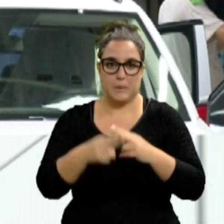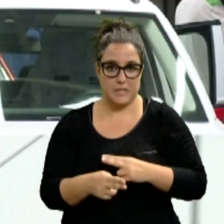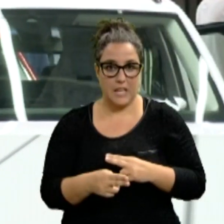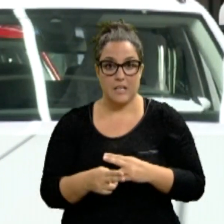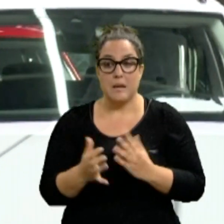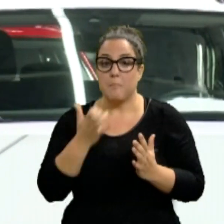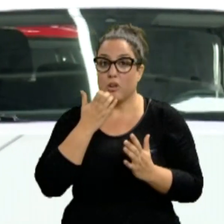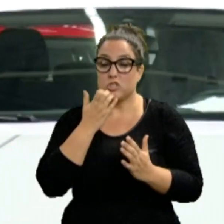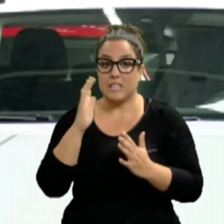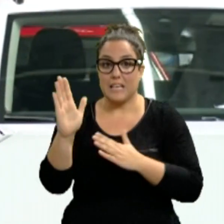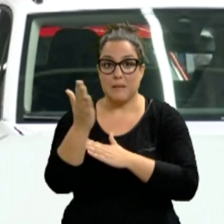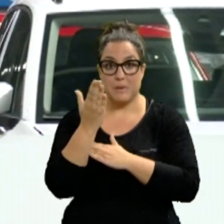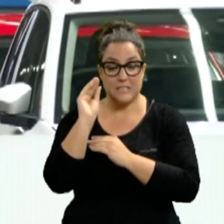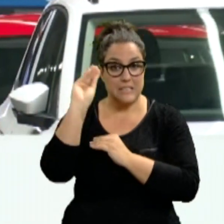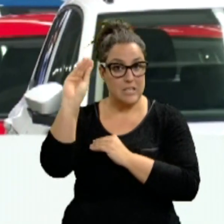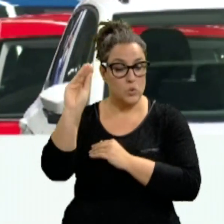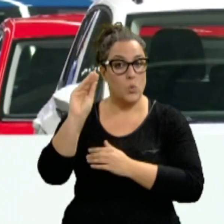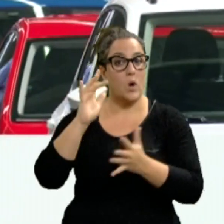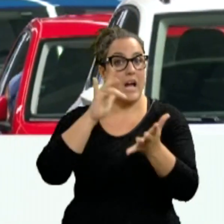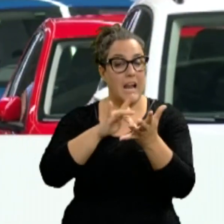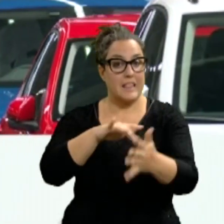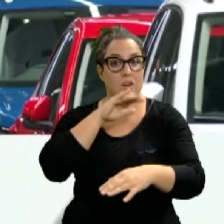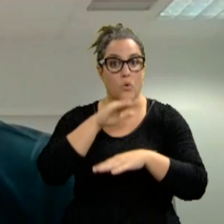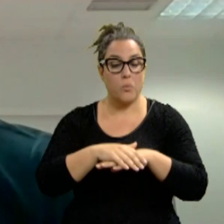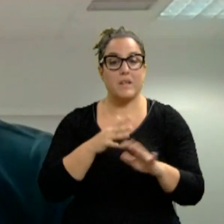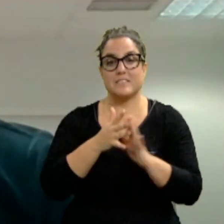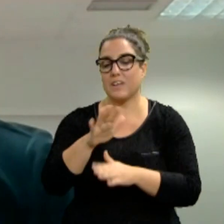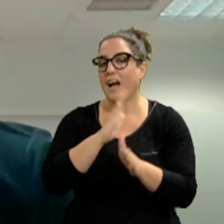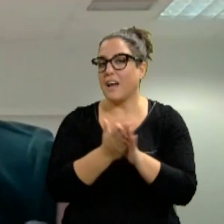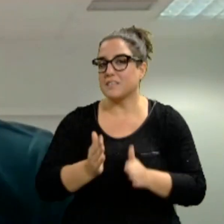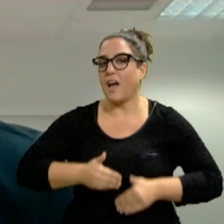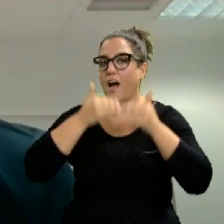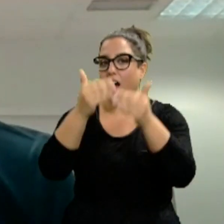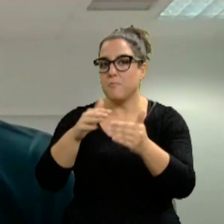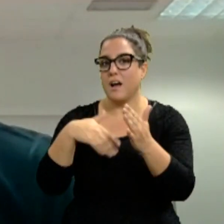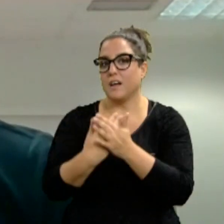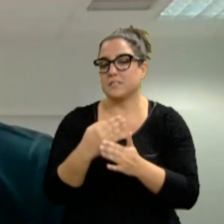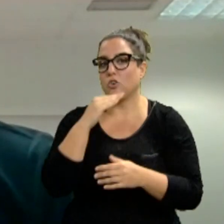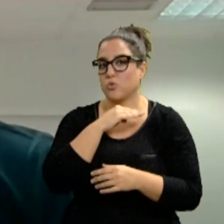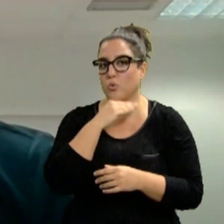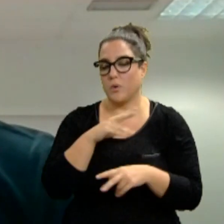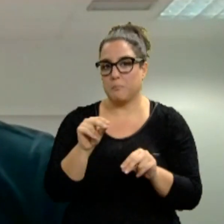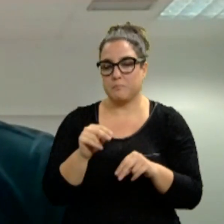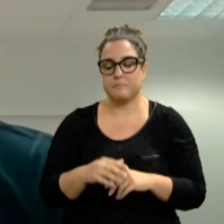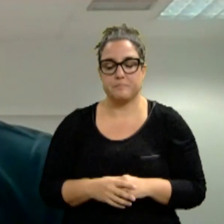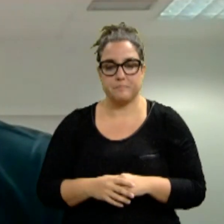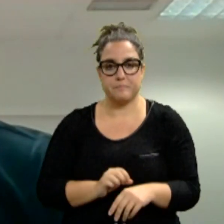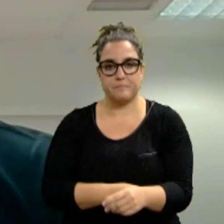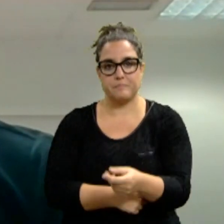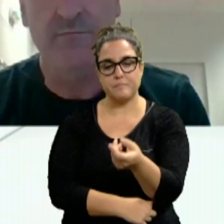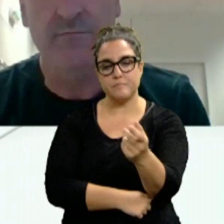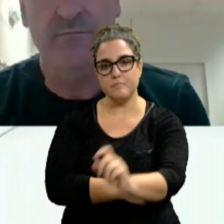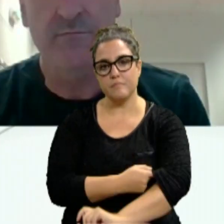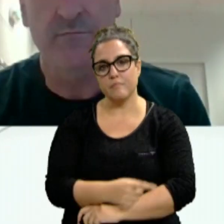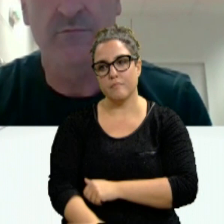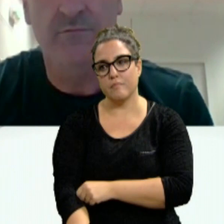calendario, efectivamente estaríamos hablando de trasladar o prorrogar el ERTE hasta finales del año próximo. De cara a ese futuro